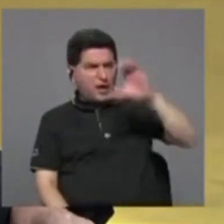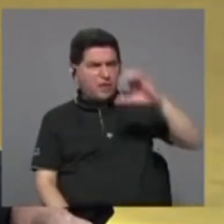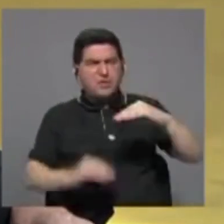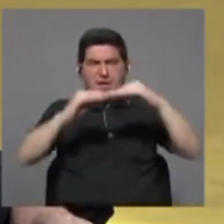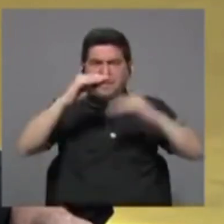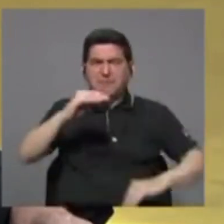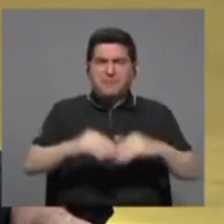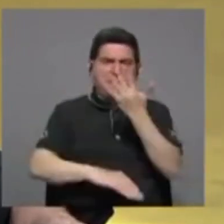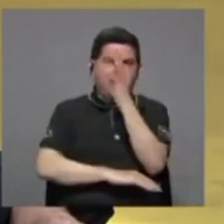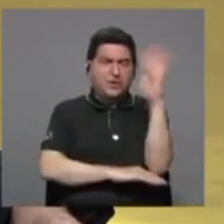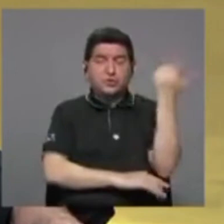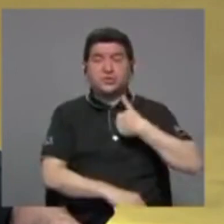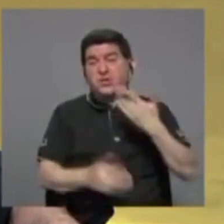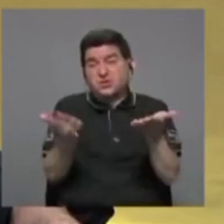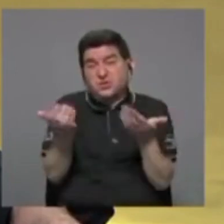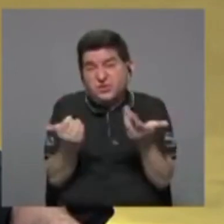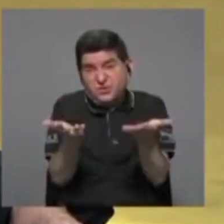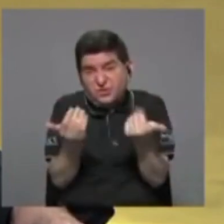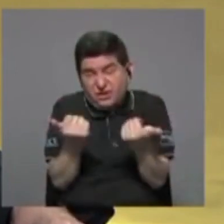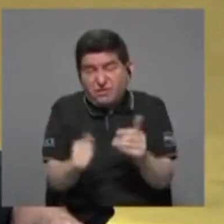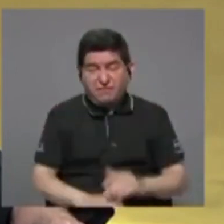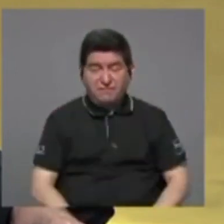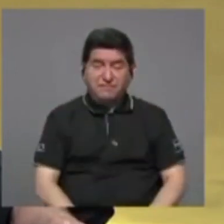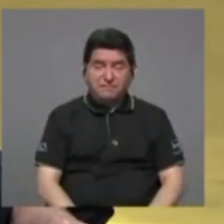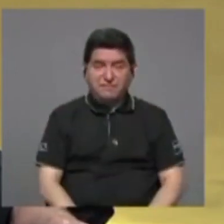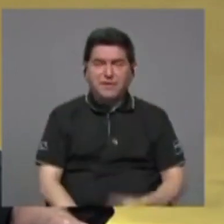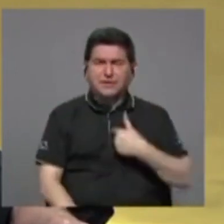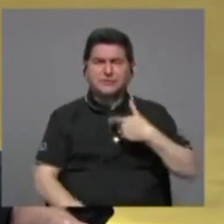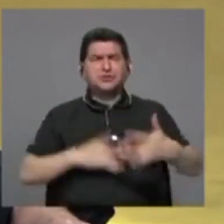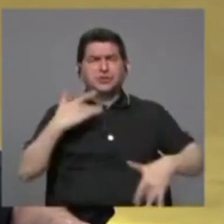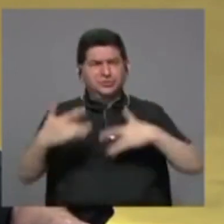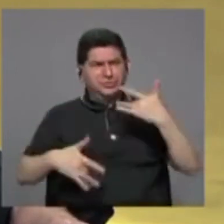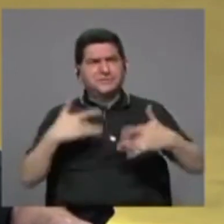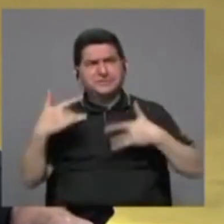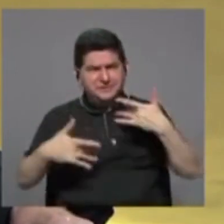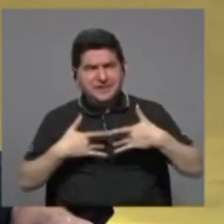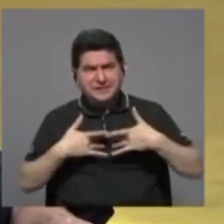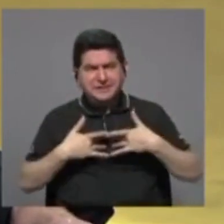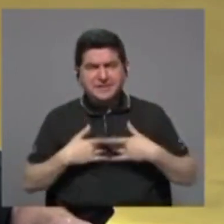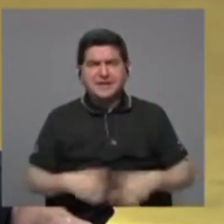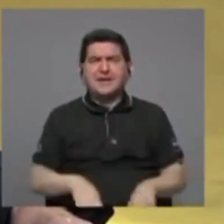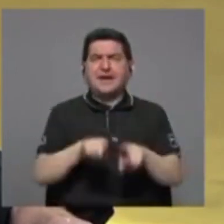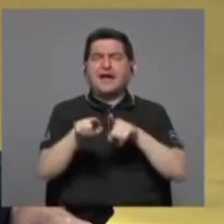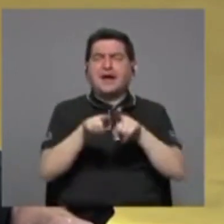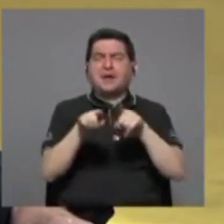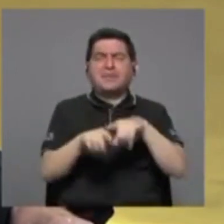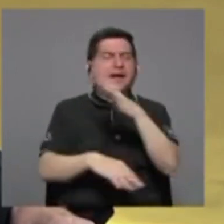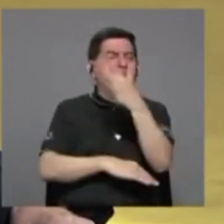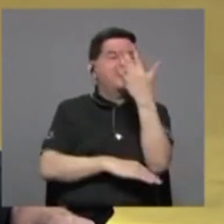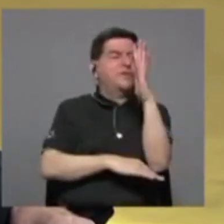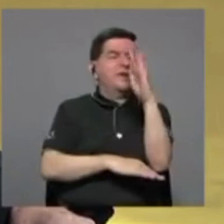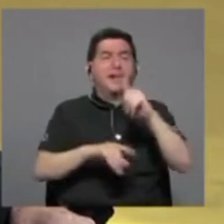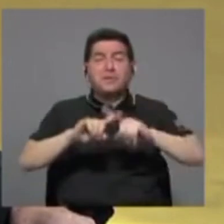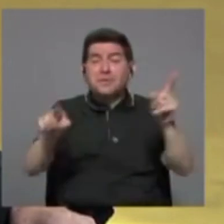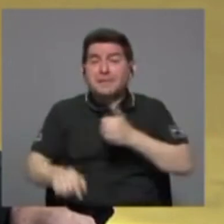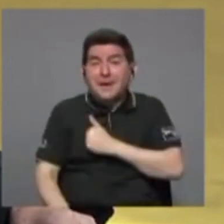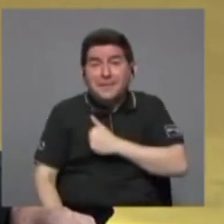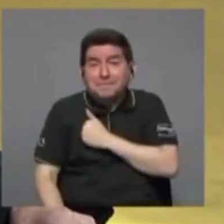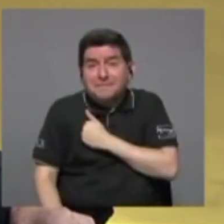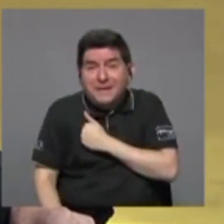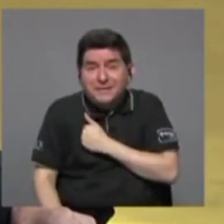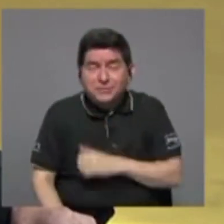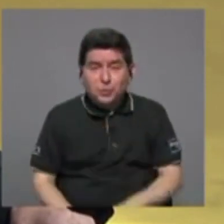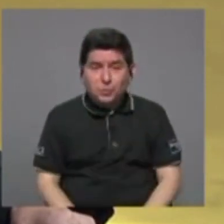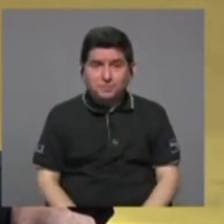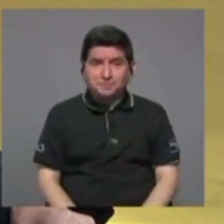árboles de los que yo quisiera, pero me siento hermano de los árboles, pero perdón, me